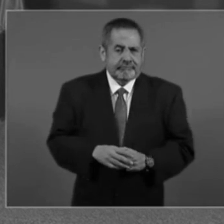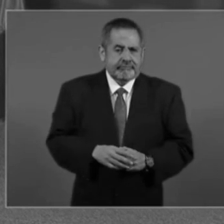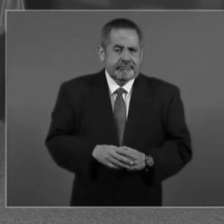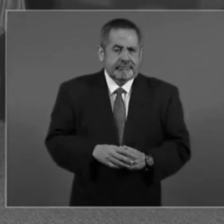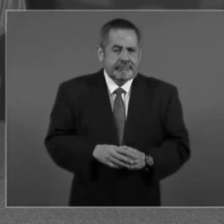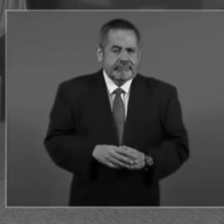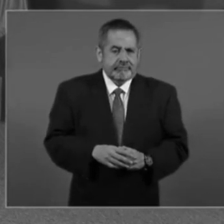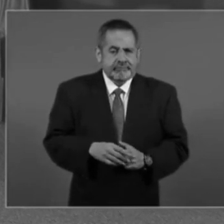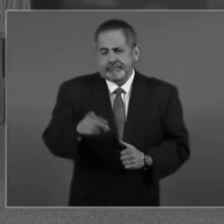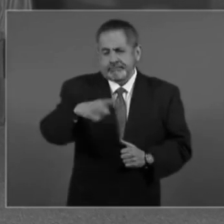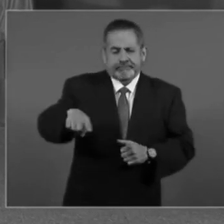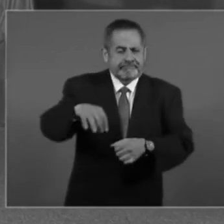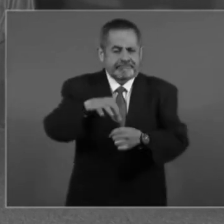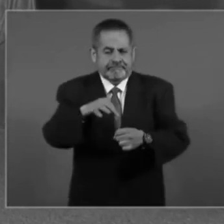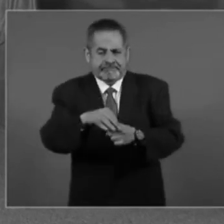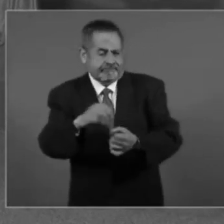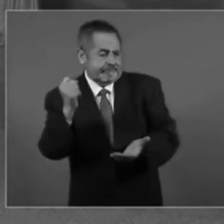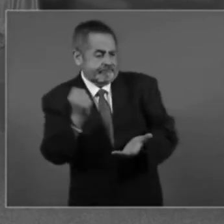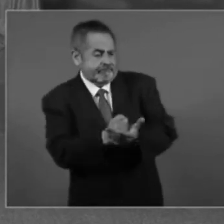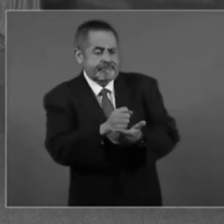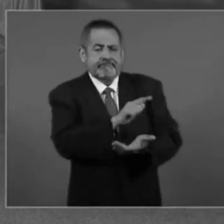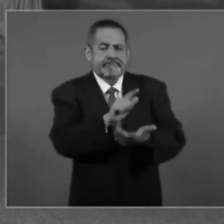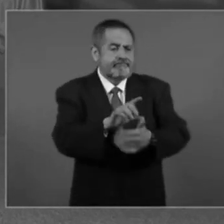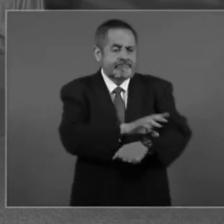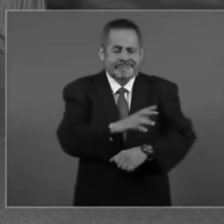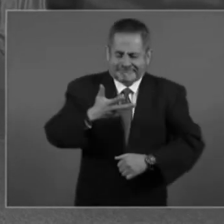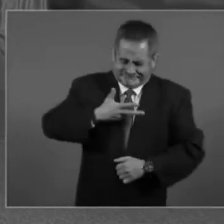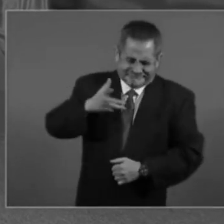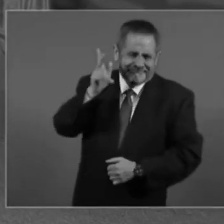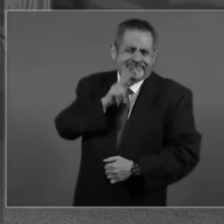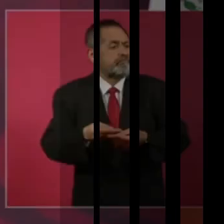y aprobaran la reforma energética es porque tengo pruebas.